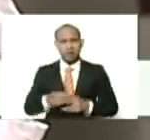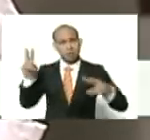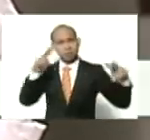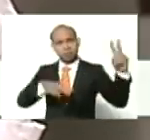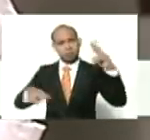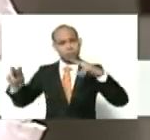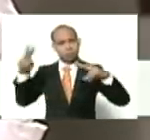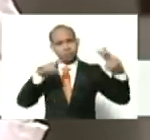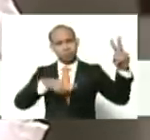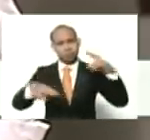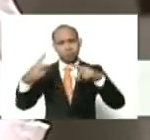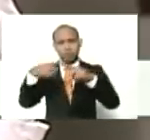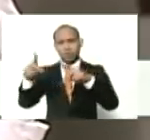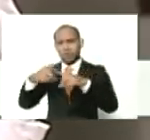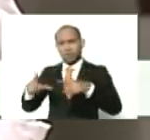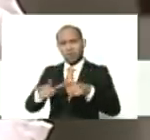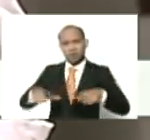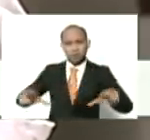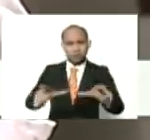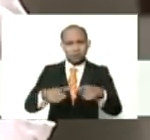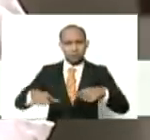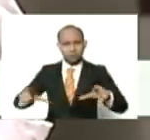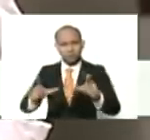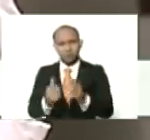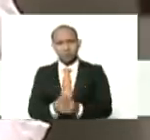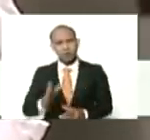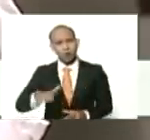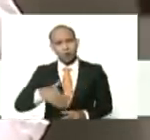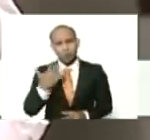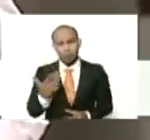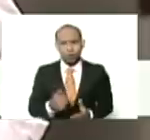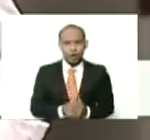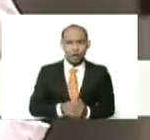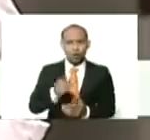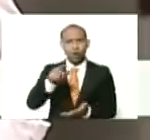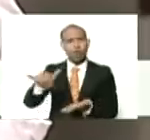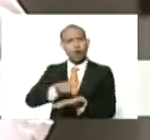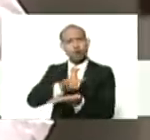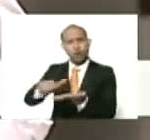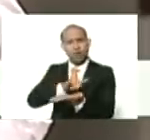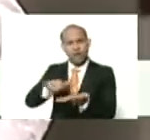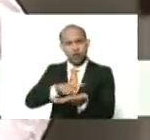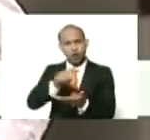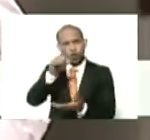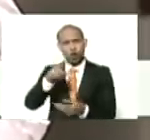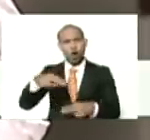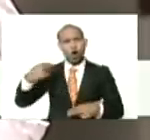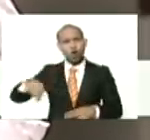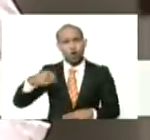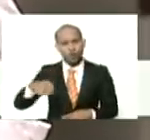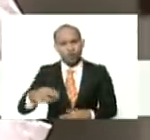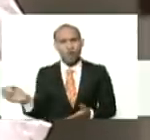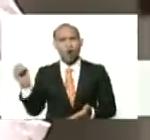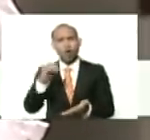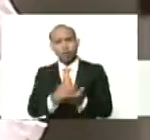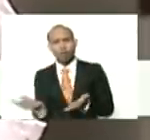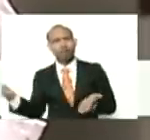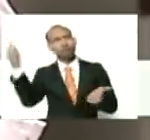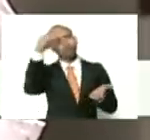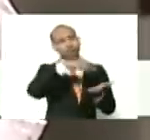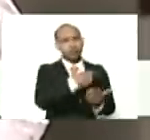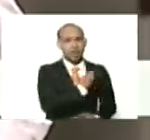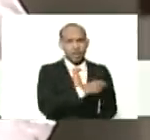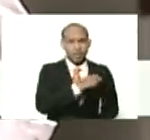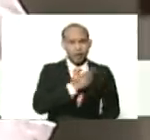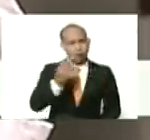por distintos lugares, posiblemente, vayamos pronto, al Lincoln Center, de Nueva York, en noviembre, volveremos a Madrid, Dios mediante, o que